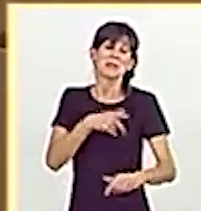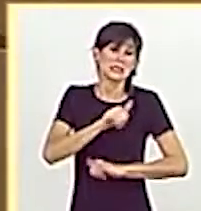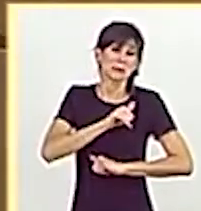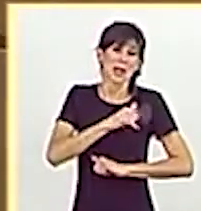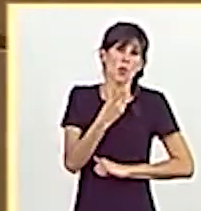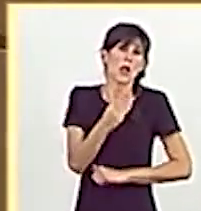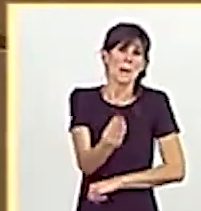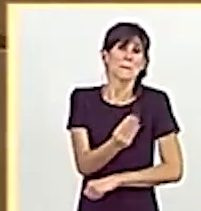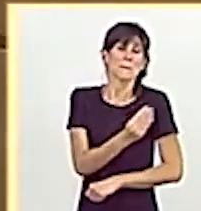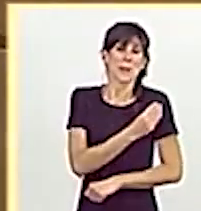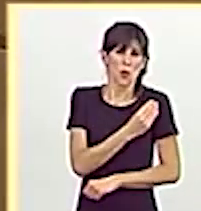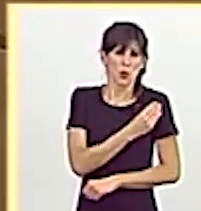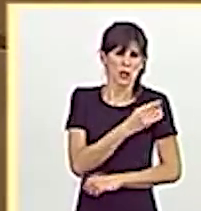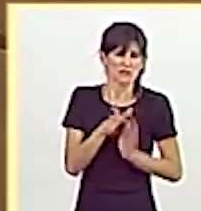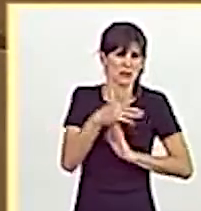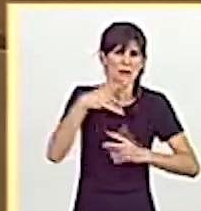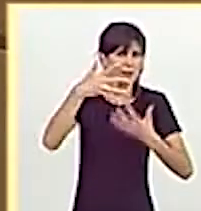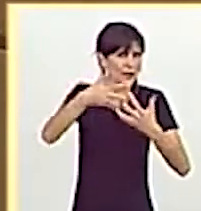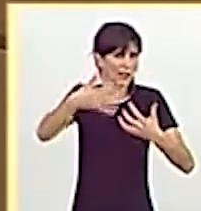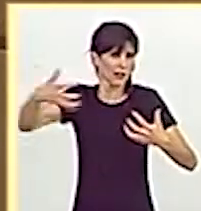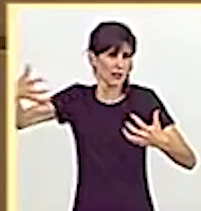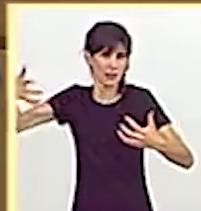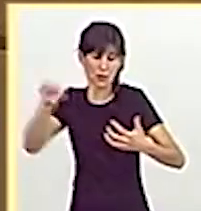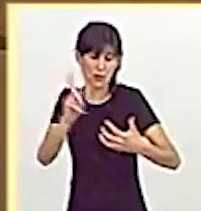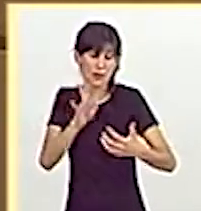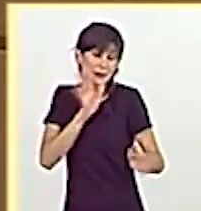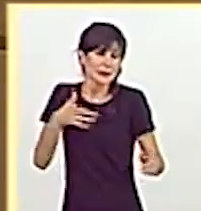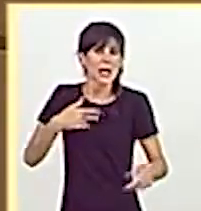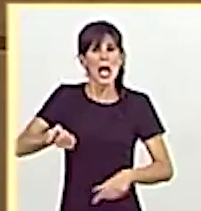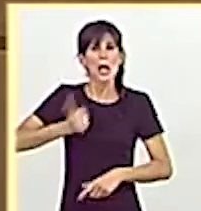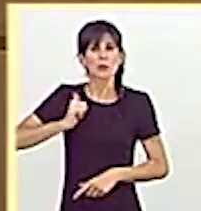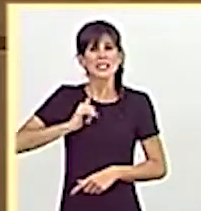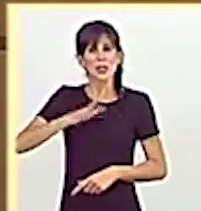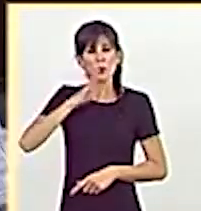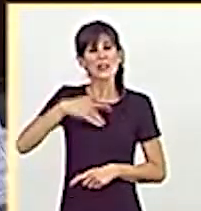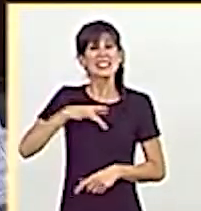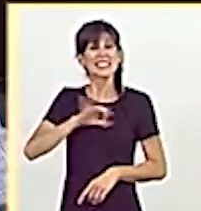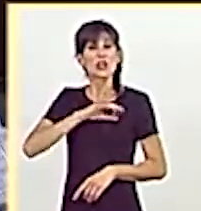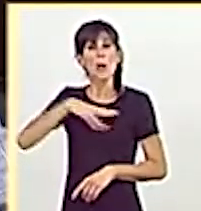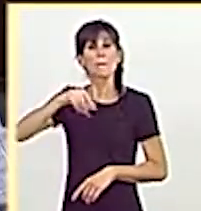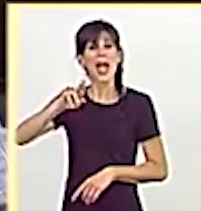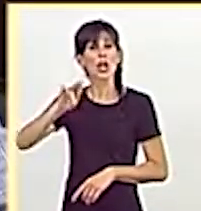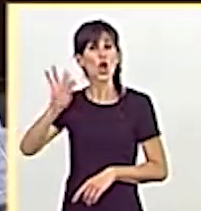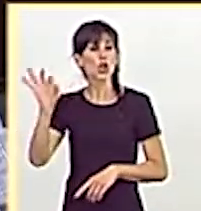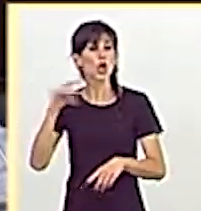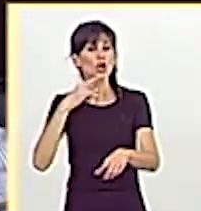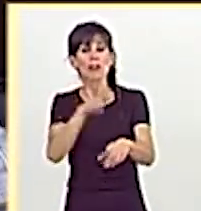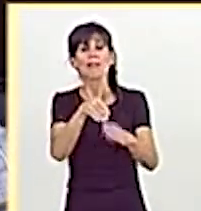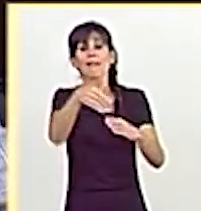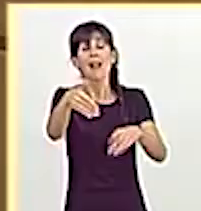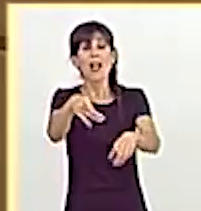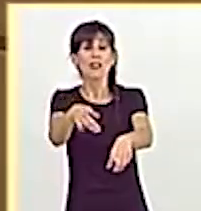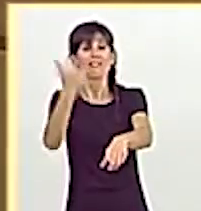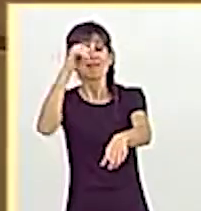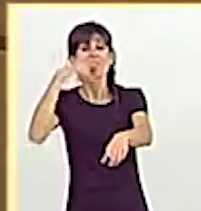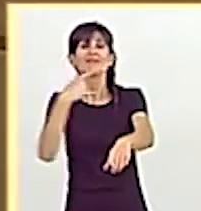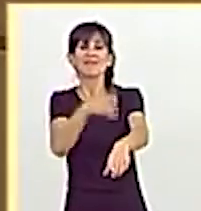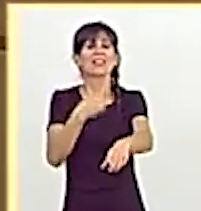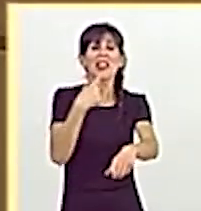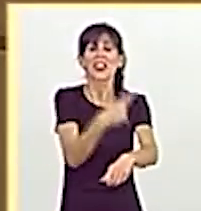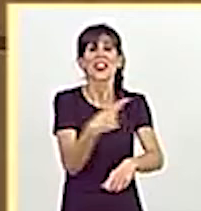pregunta, no un garimatías, pero voy a aprovechar porque tiene al señor Maroto a su lado. Dígale al señor Maroto